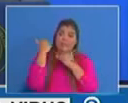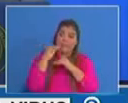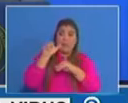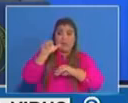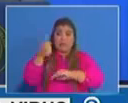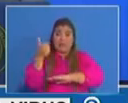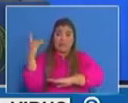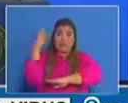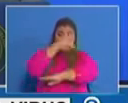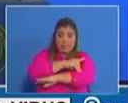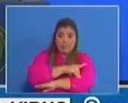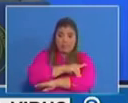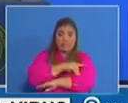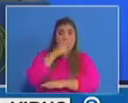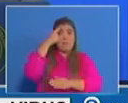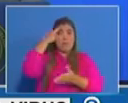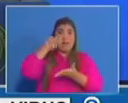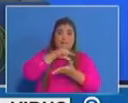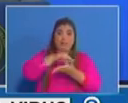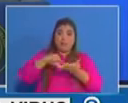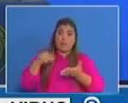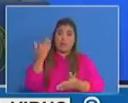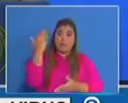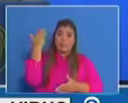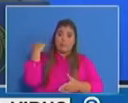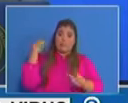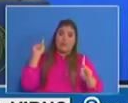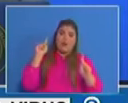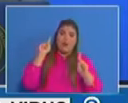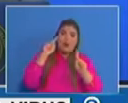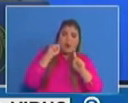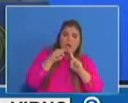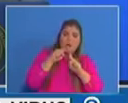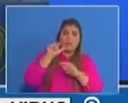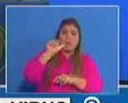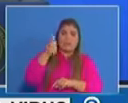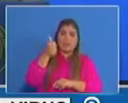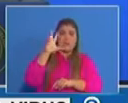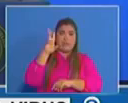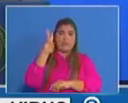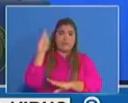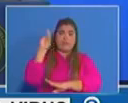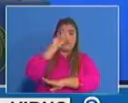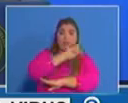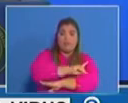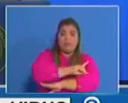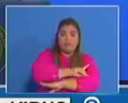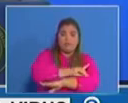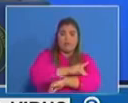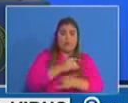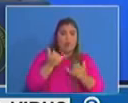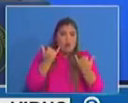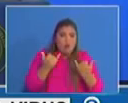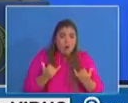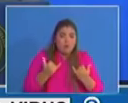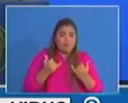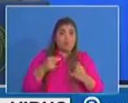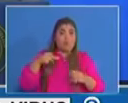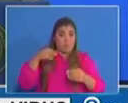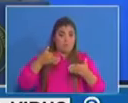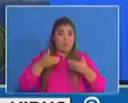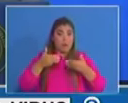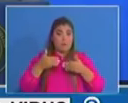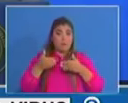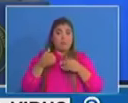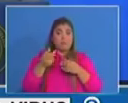la semana pasada estuvimos cercanos a 16 días y con el comportamiento que tuvimos ahora estamos muy cerca a los